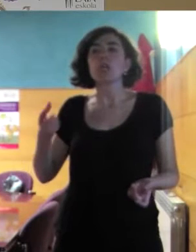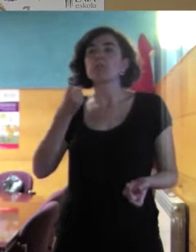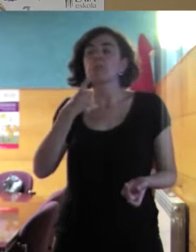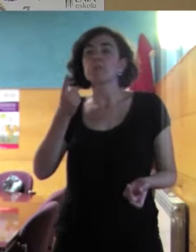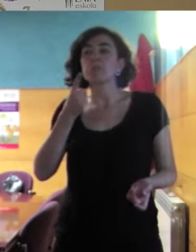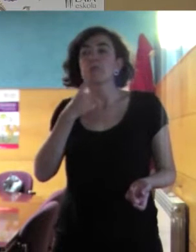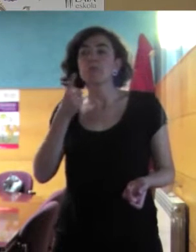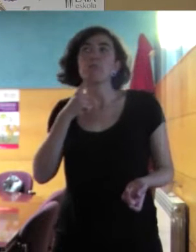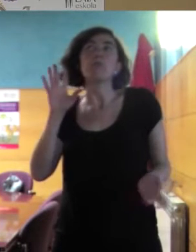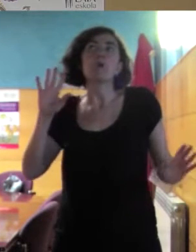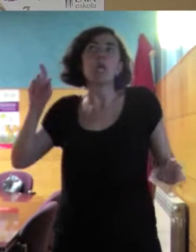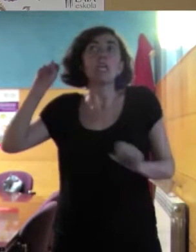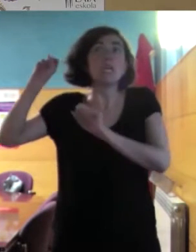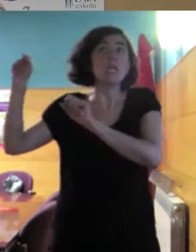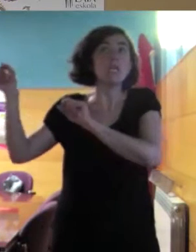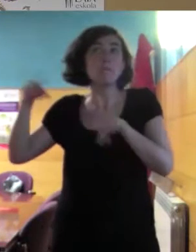relativamente amable,